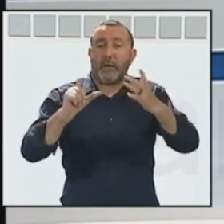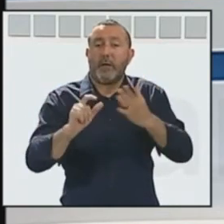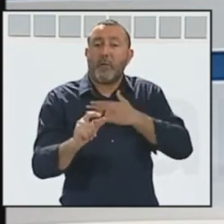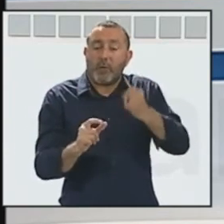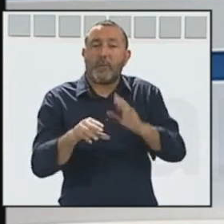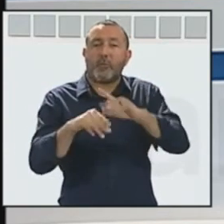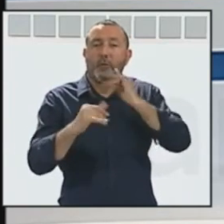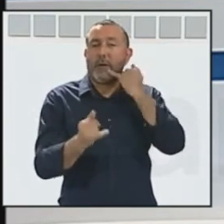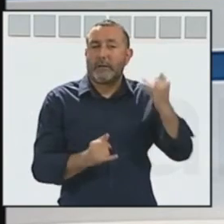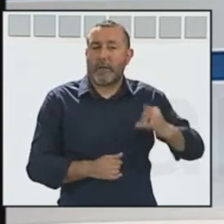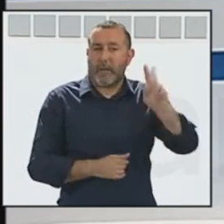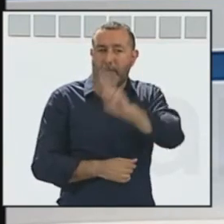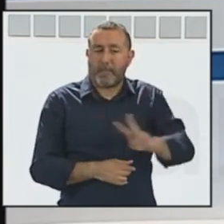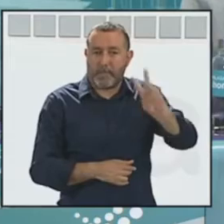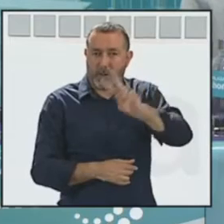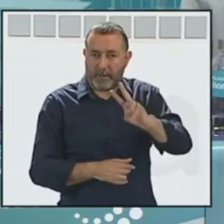energía verde.